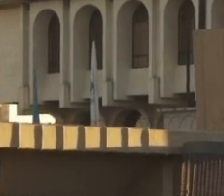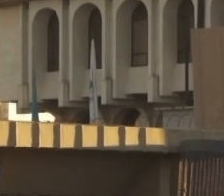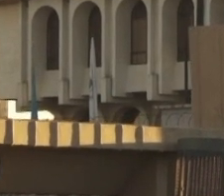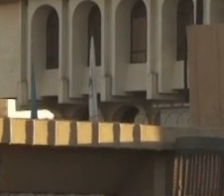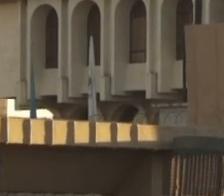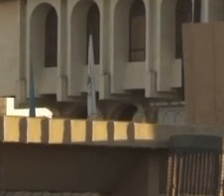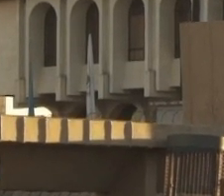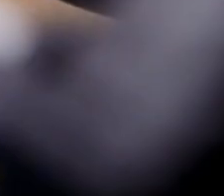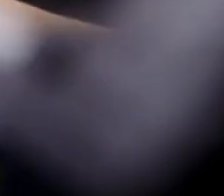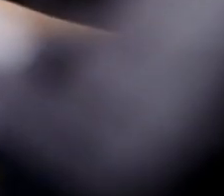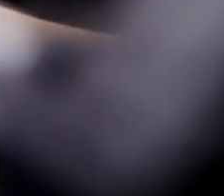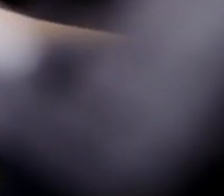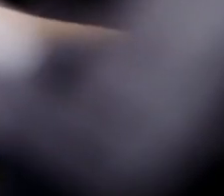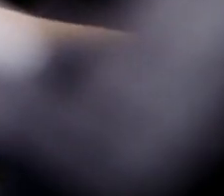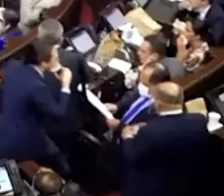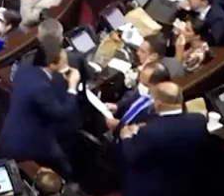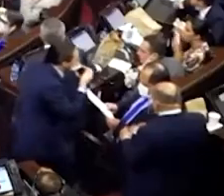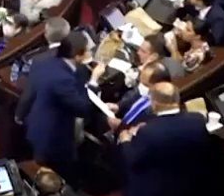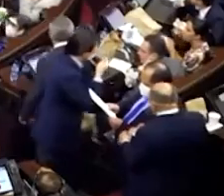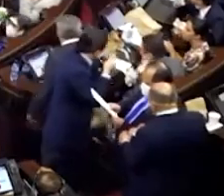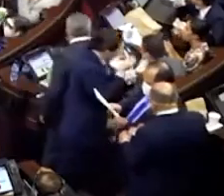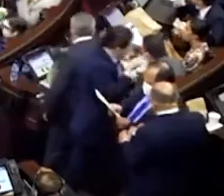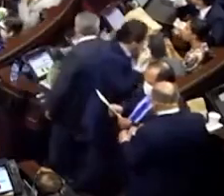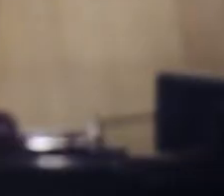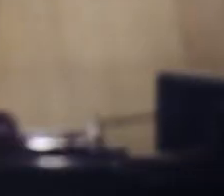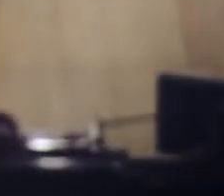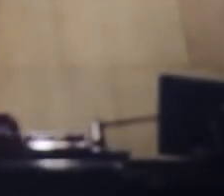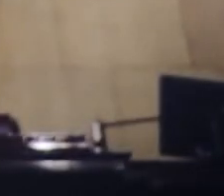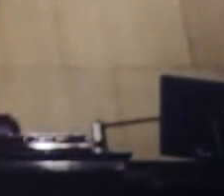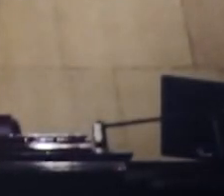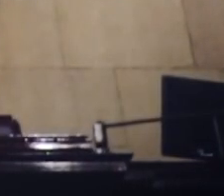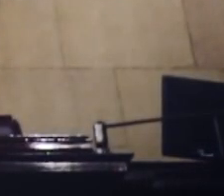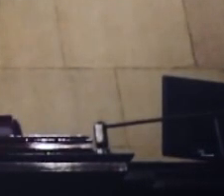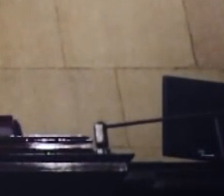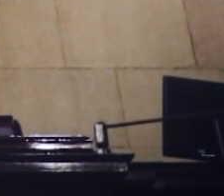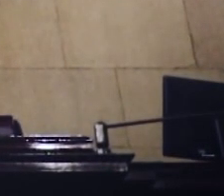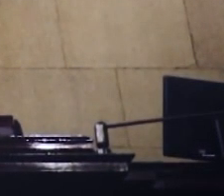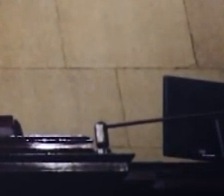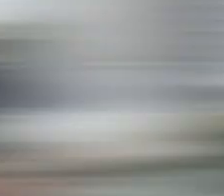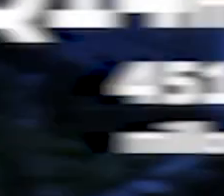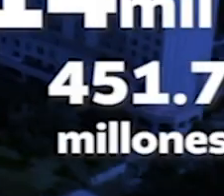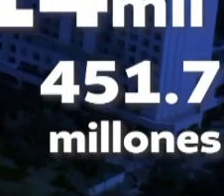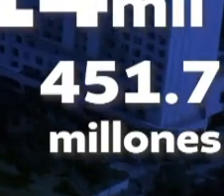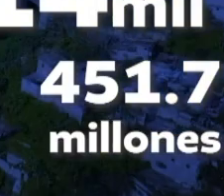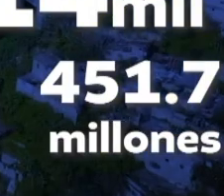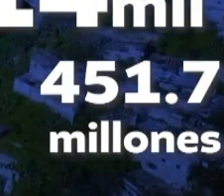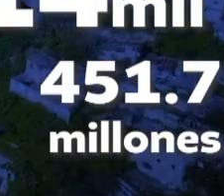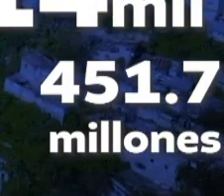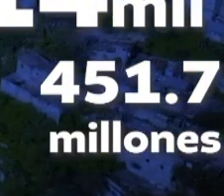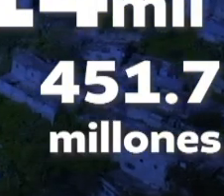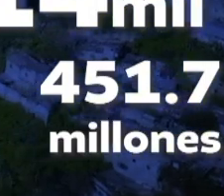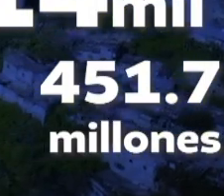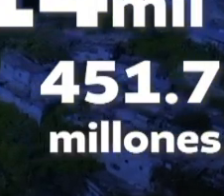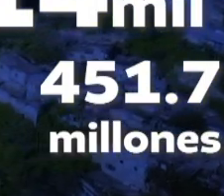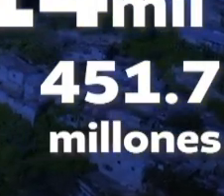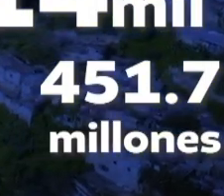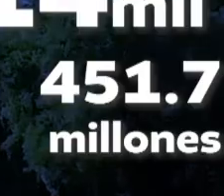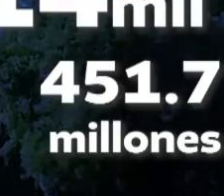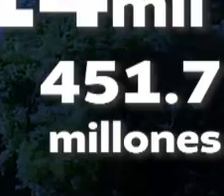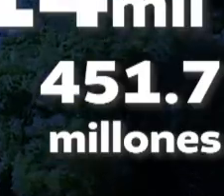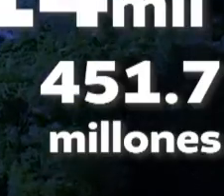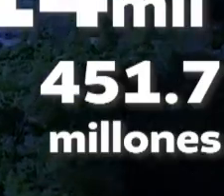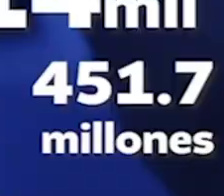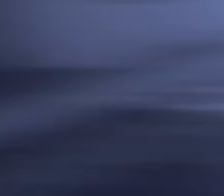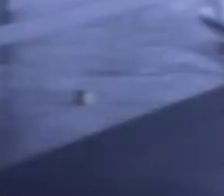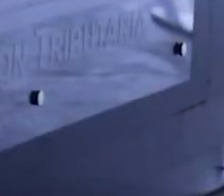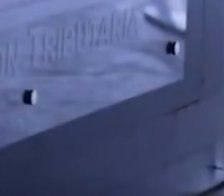finanzas públicas presentó al congreso de la república una propuesta de reajuste al presupuesto 2024 por 14.451.7 millones de